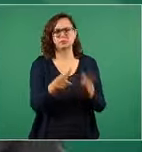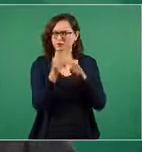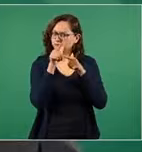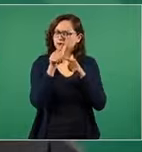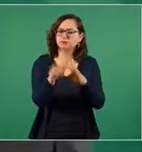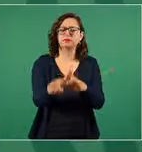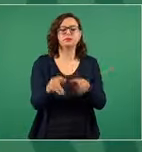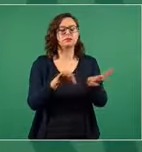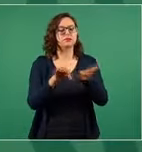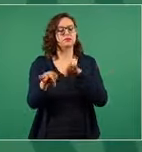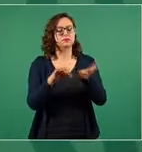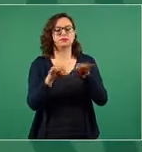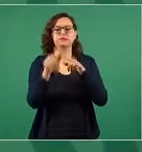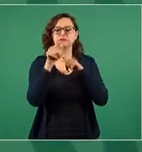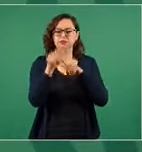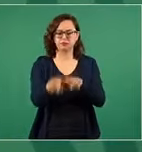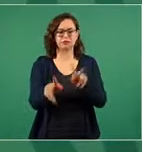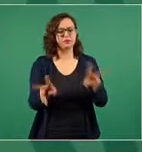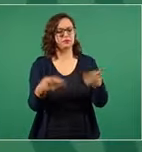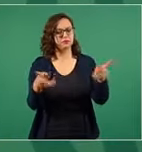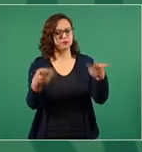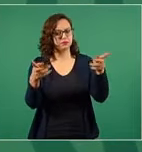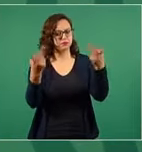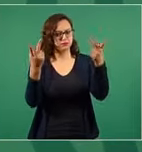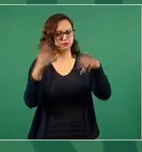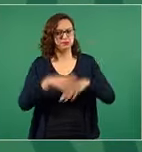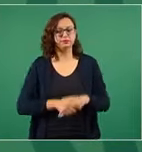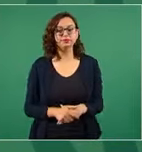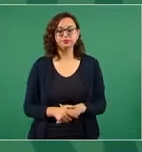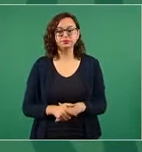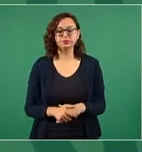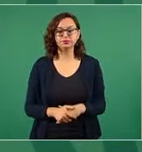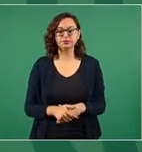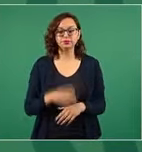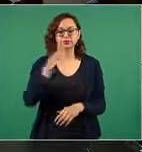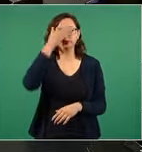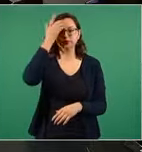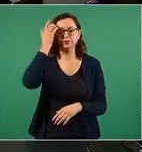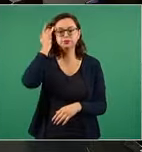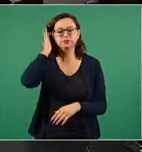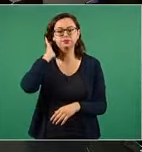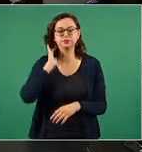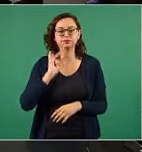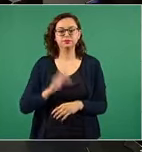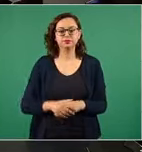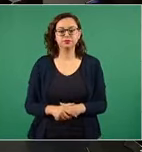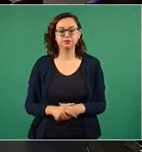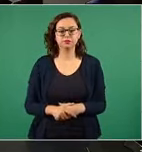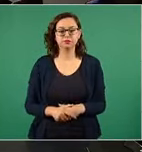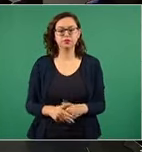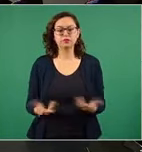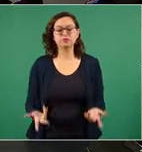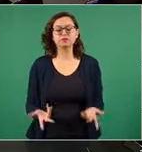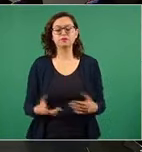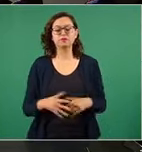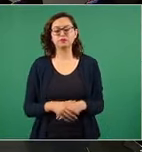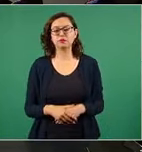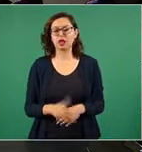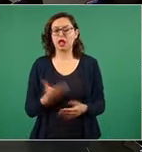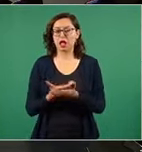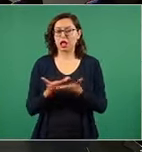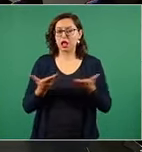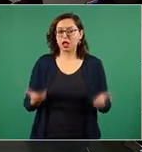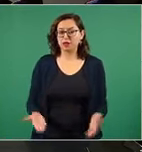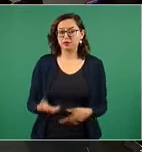llevar a cabo su labor de distribuir el gas en las colonias esta tarifa máxima presidente para ellos se